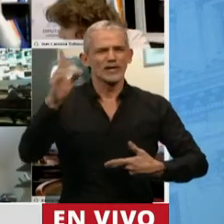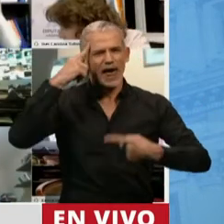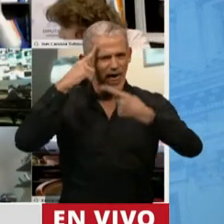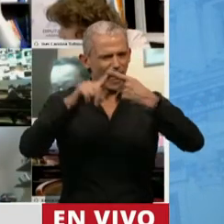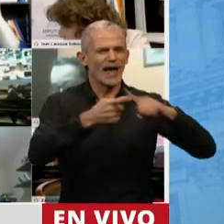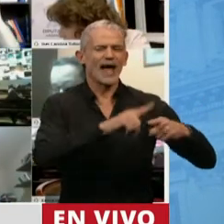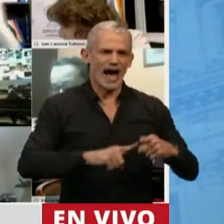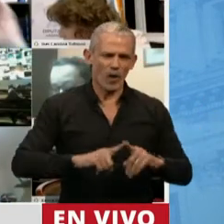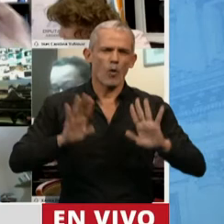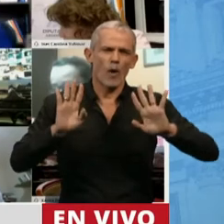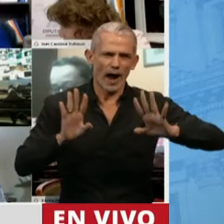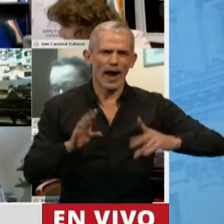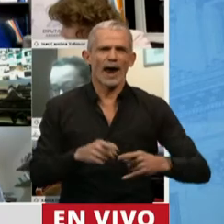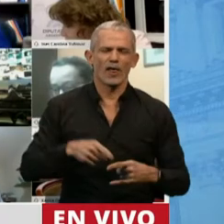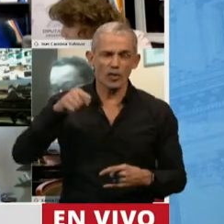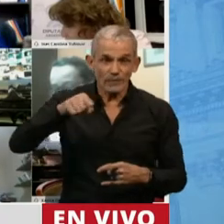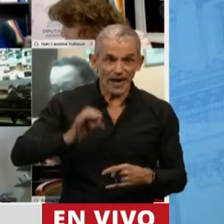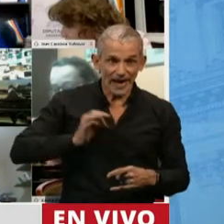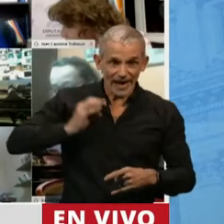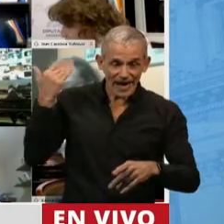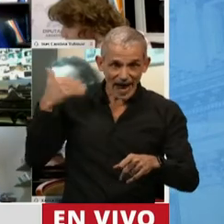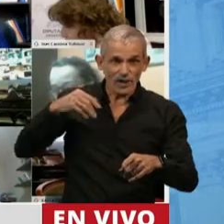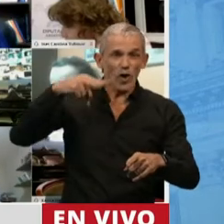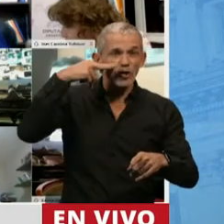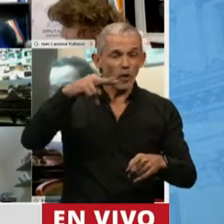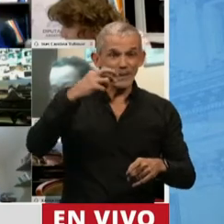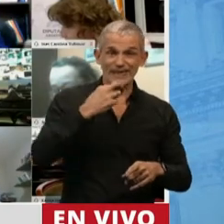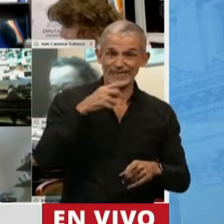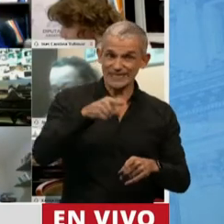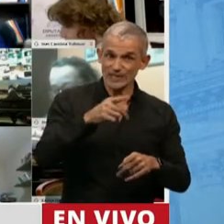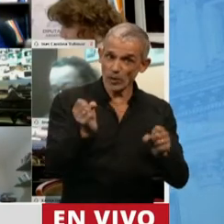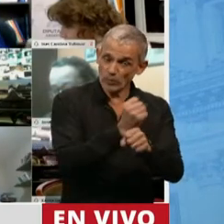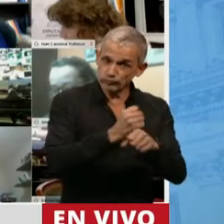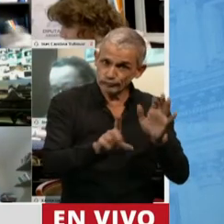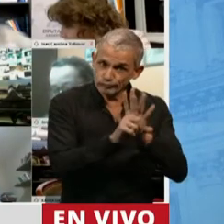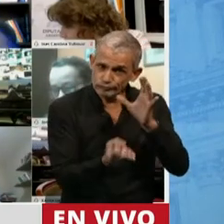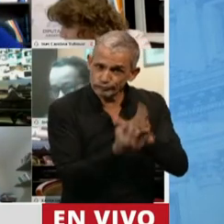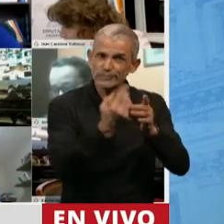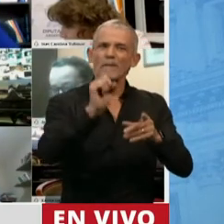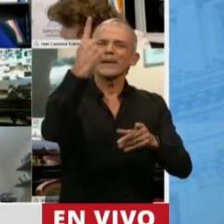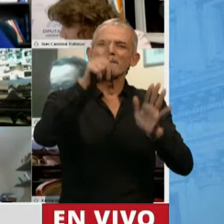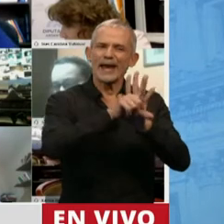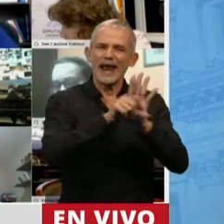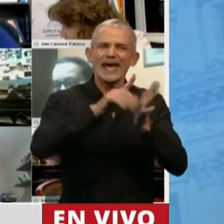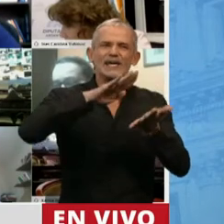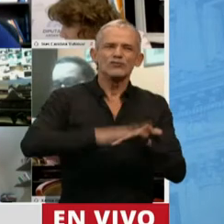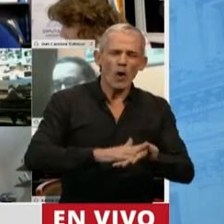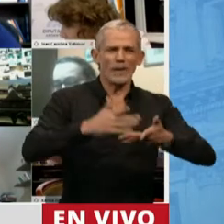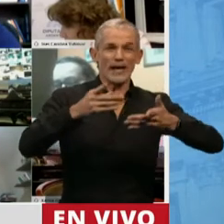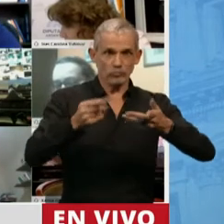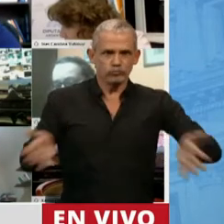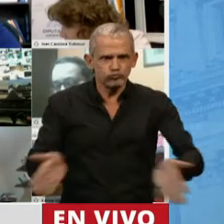que piensan solamente igual a mí, que en el año 2019 se sancionó la primera ley de economía de